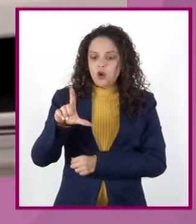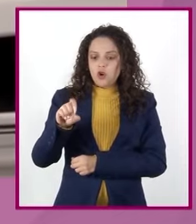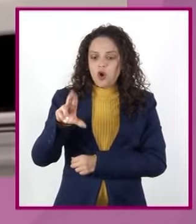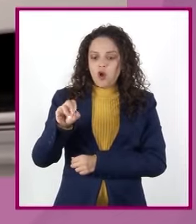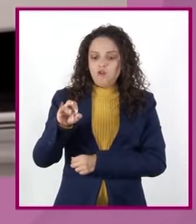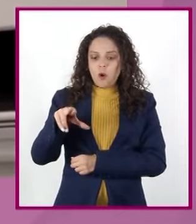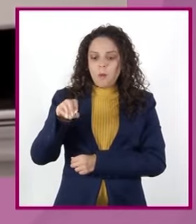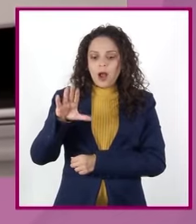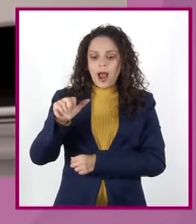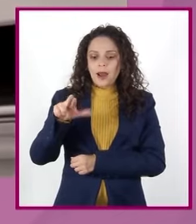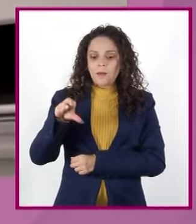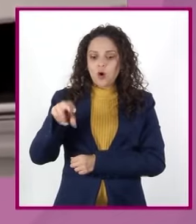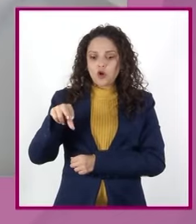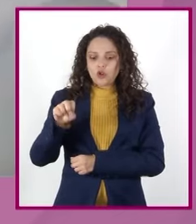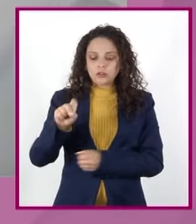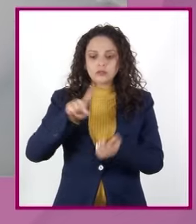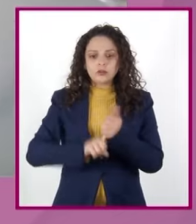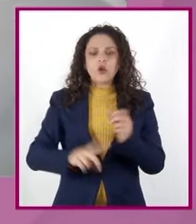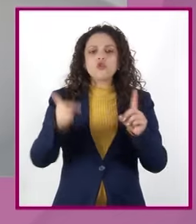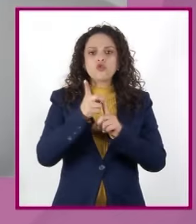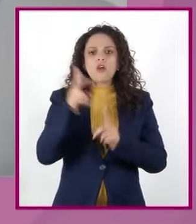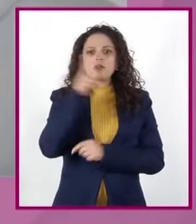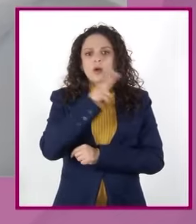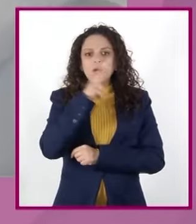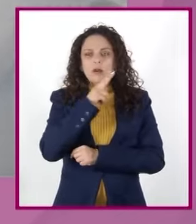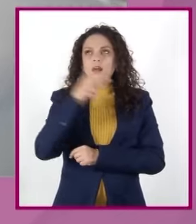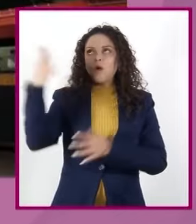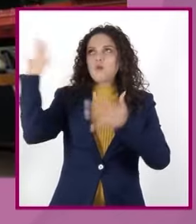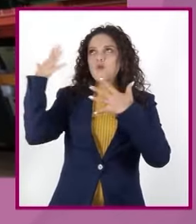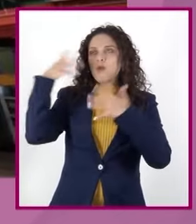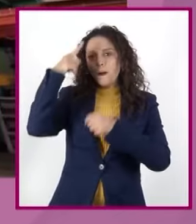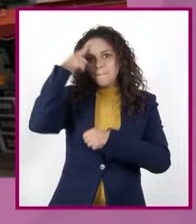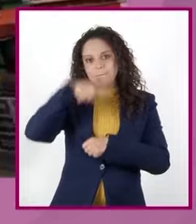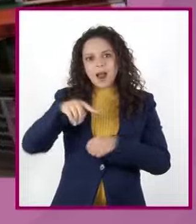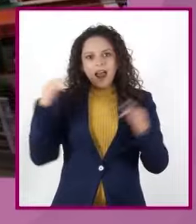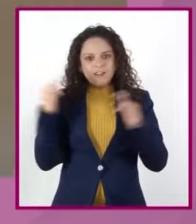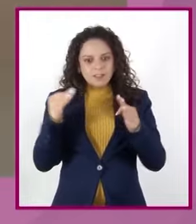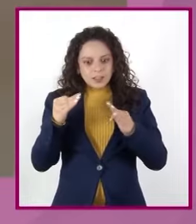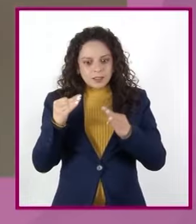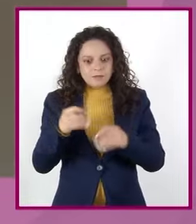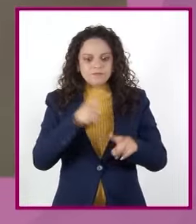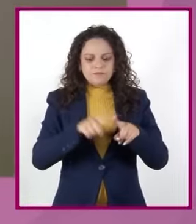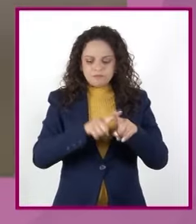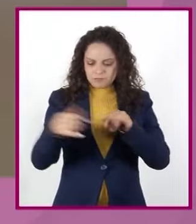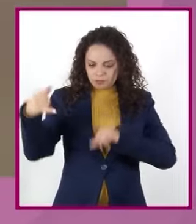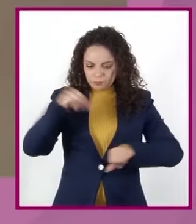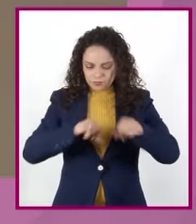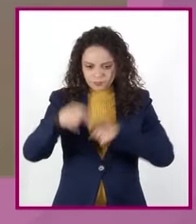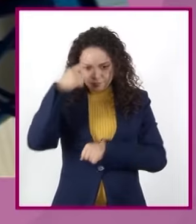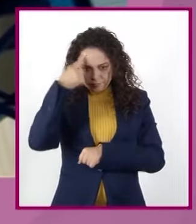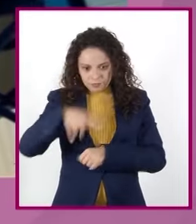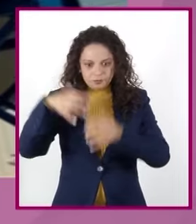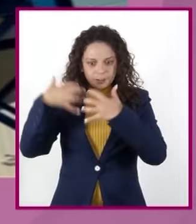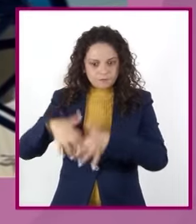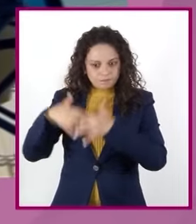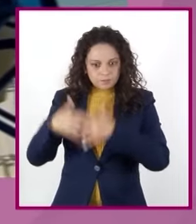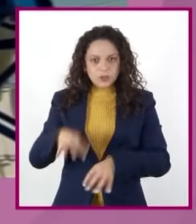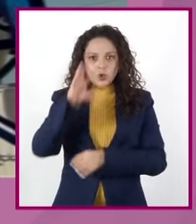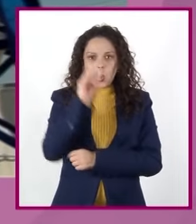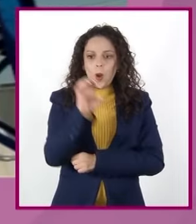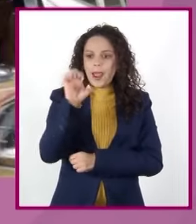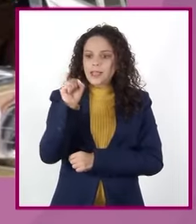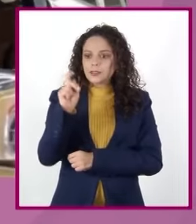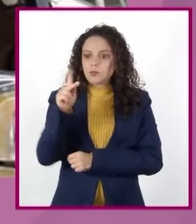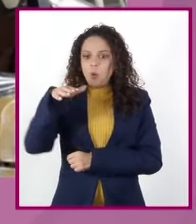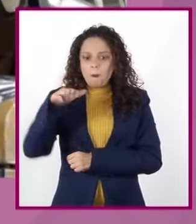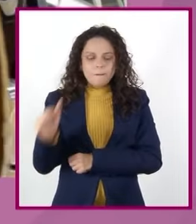Utilizados en aires acondicionados, aerosoles, solventes industriales, fabricación de espumas, entre otras